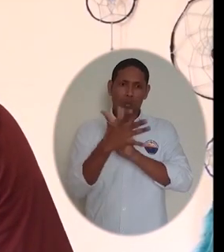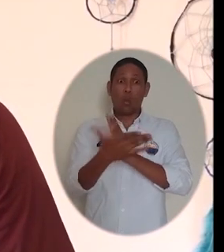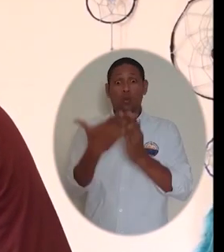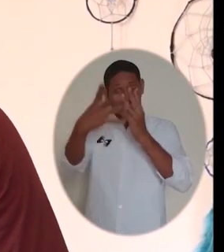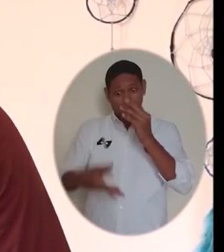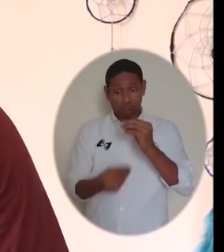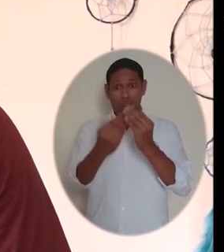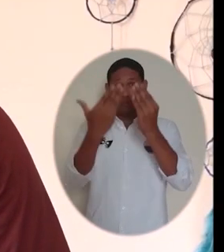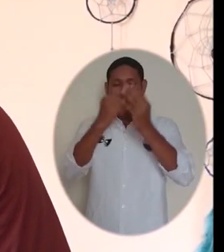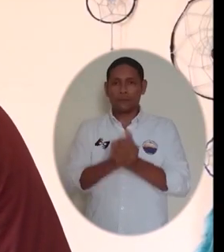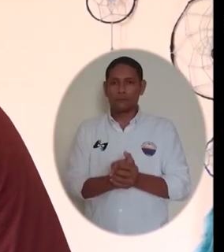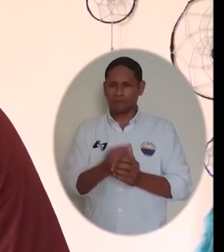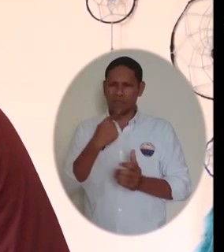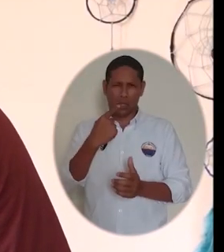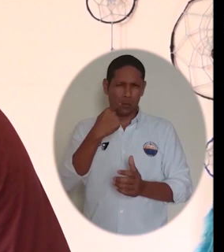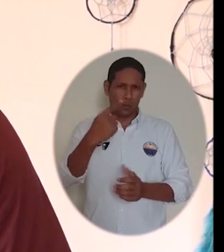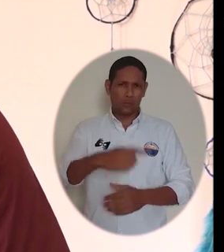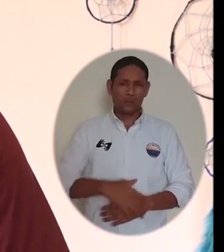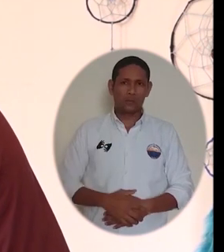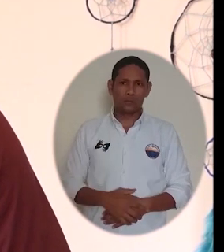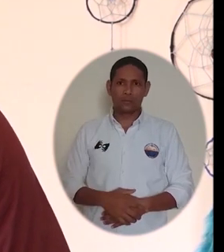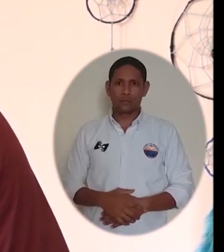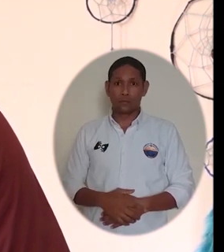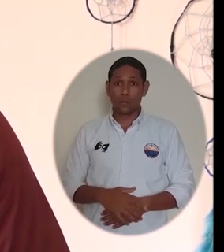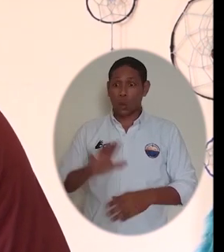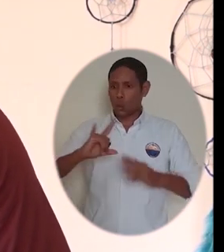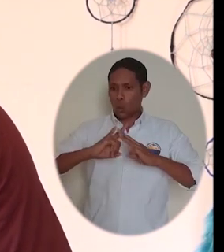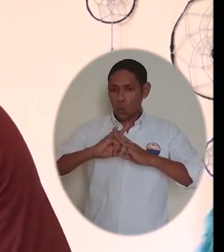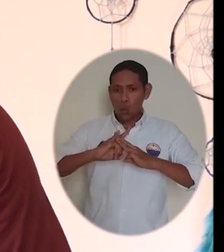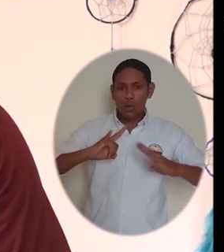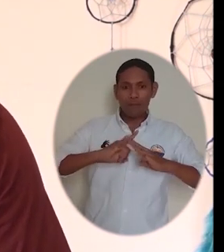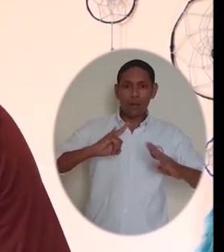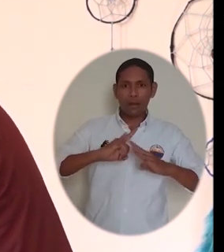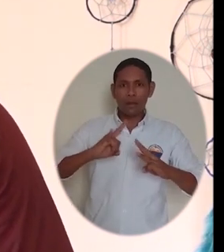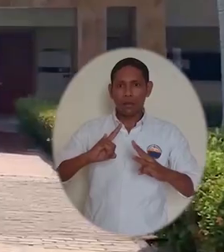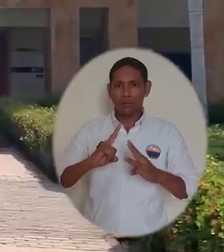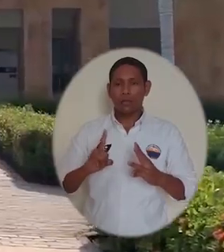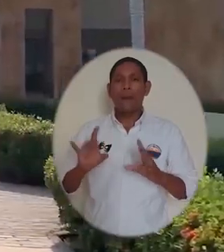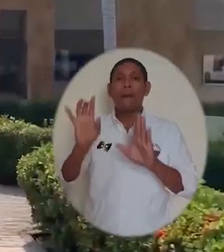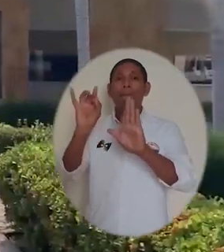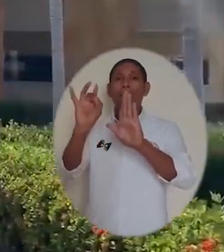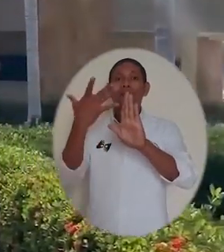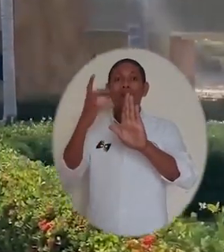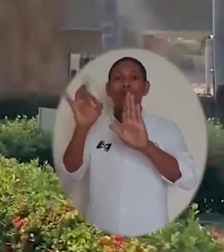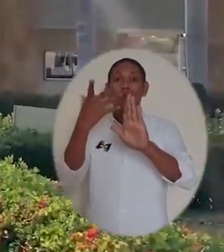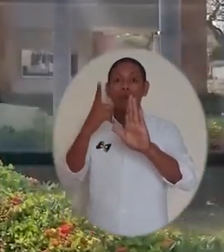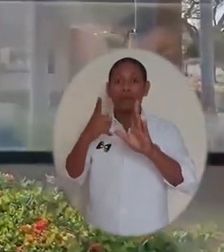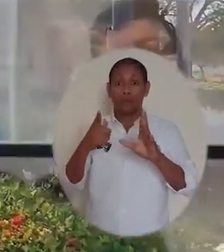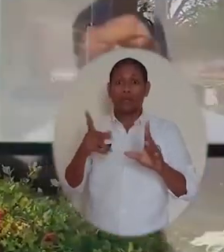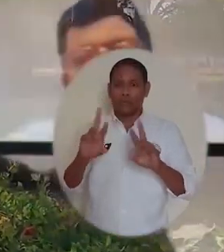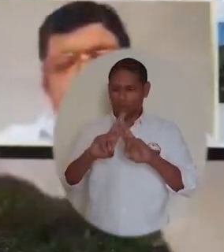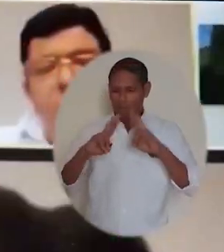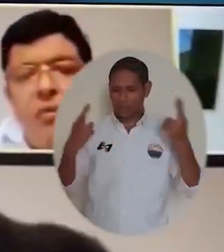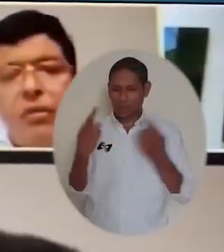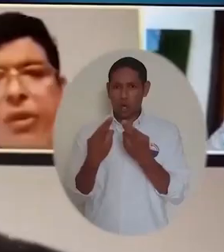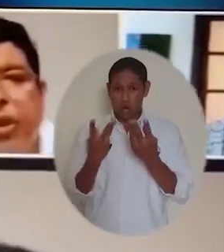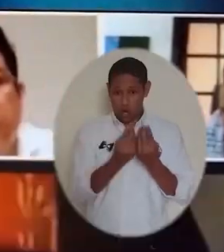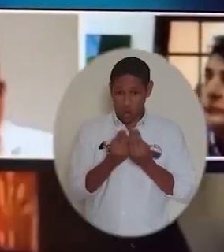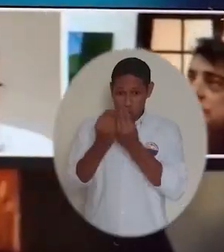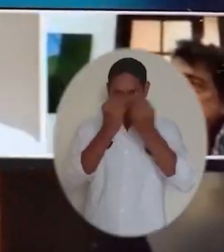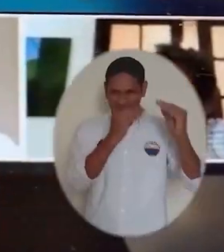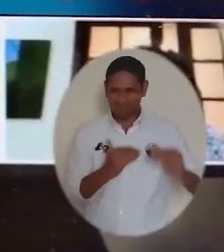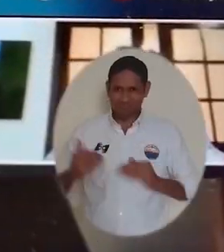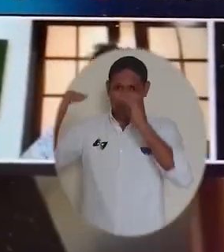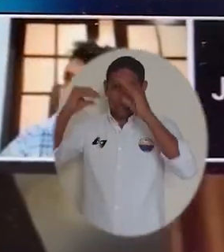presidencia del máximo organismo universitario, se sumó a la propuesta. Veamos. La Universidad del Magdalena llevó a cabo una sesión